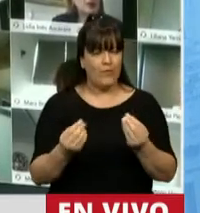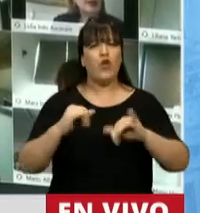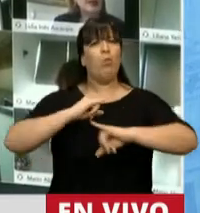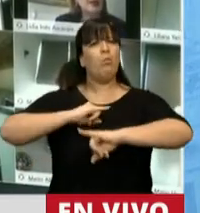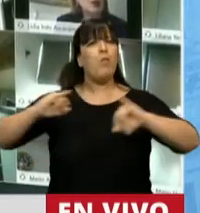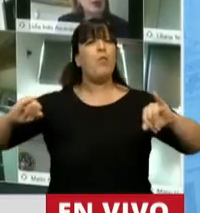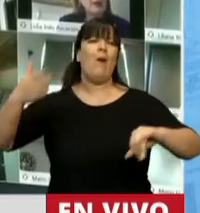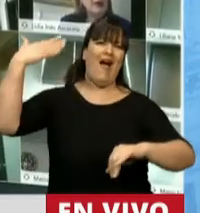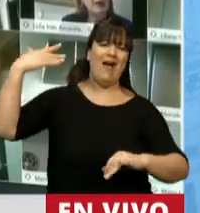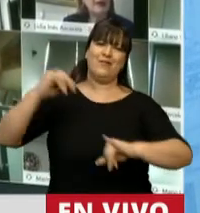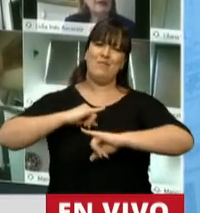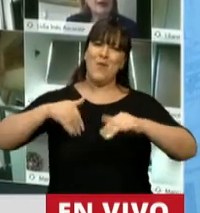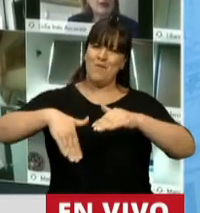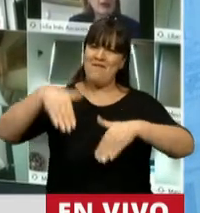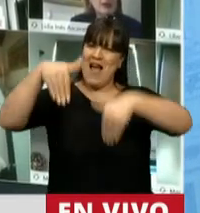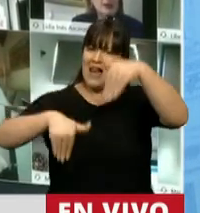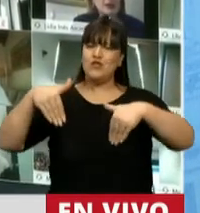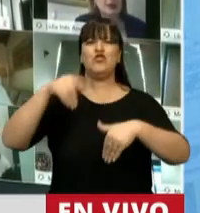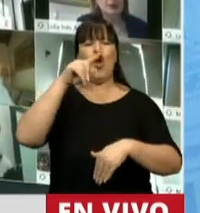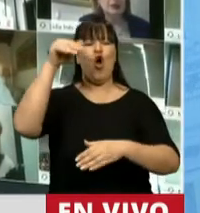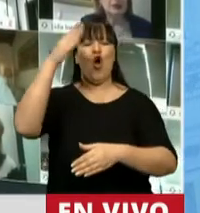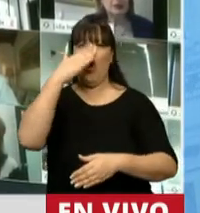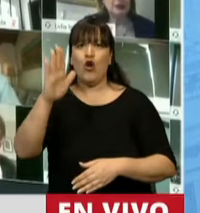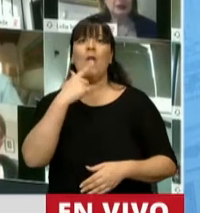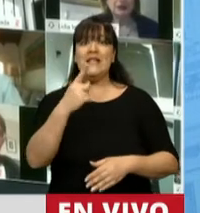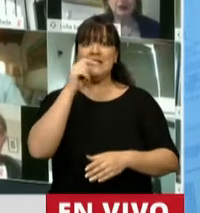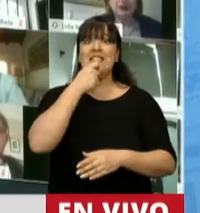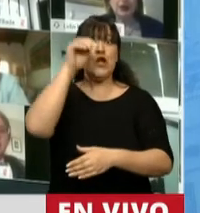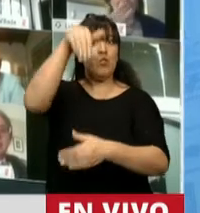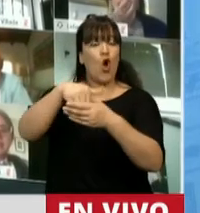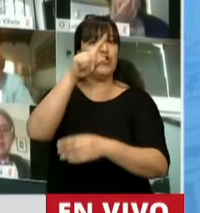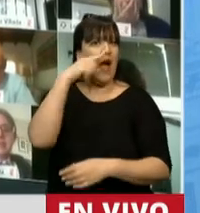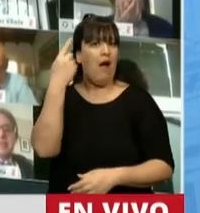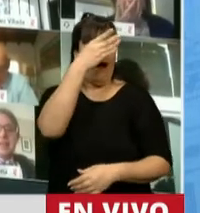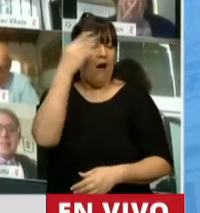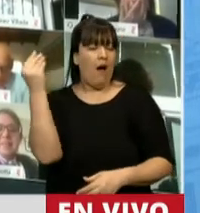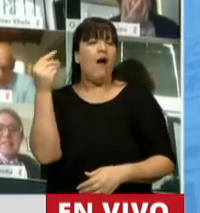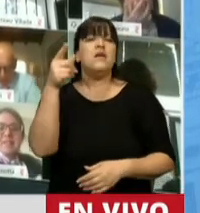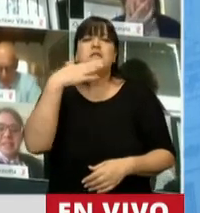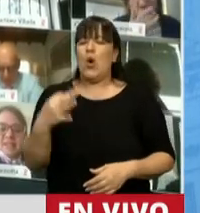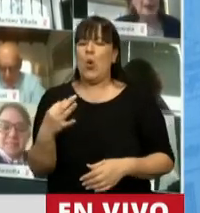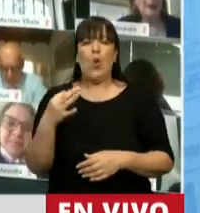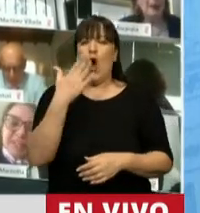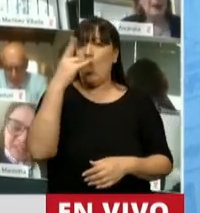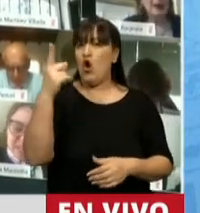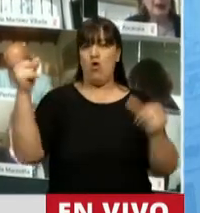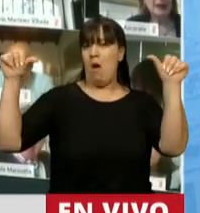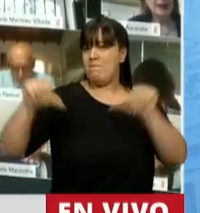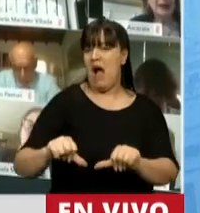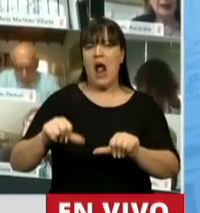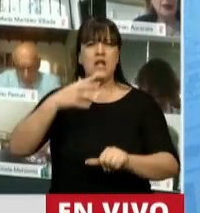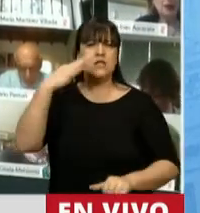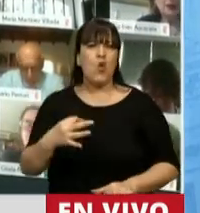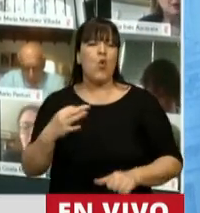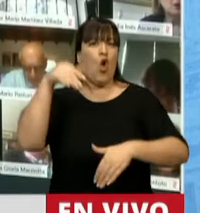Córdoba se decía que si se votaba a Alberto y a Cristina, nos iba a ir mal a los cordobeses, nos iba a ir mal a Córdoba, que